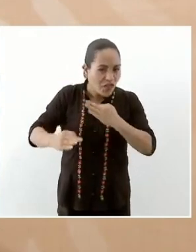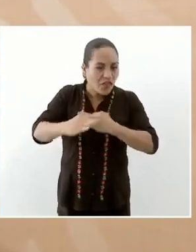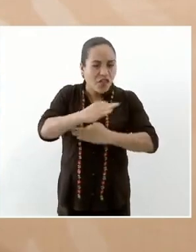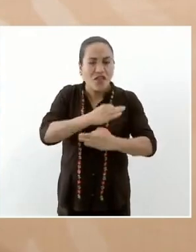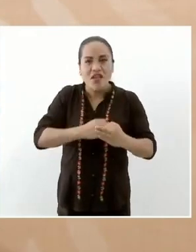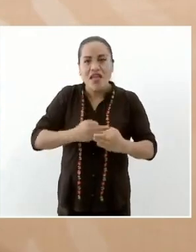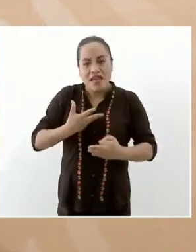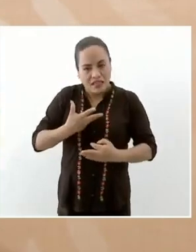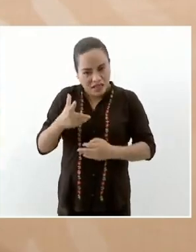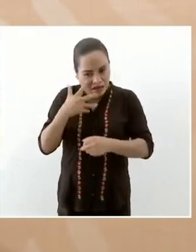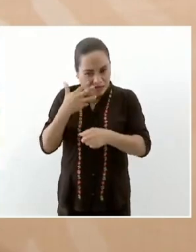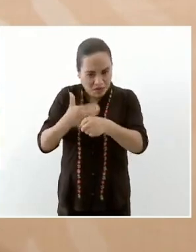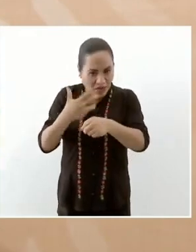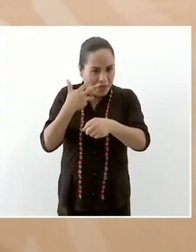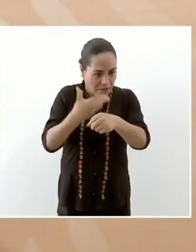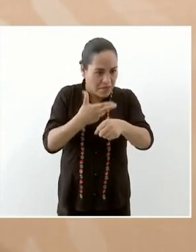estar